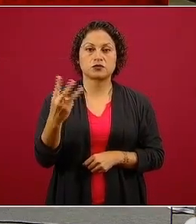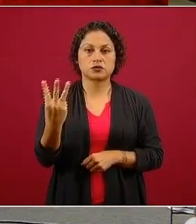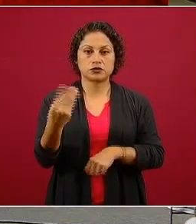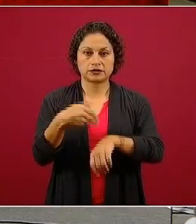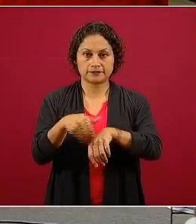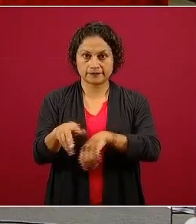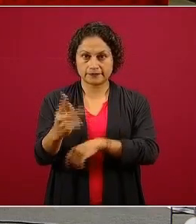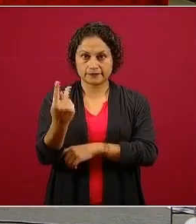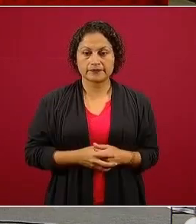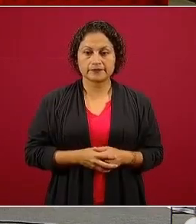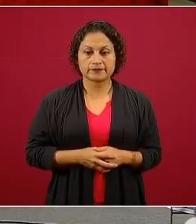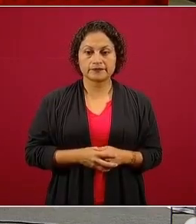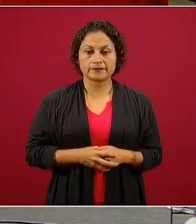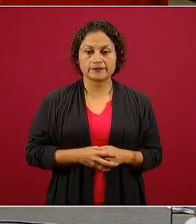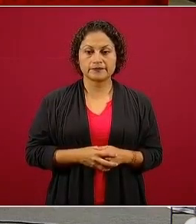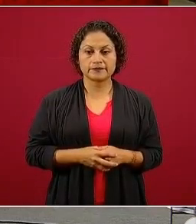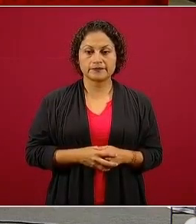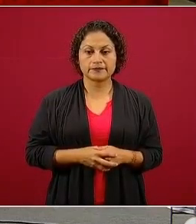Siguiente, por favor.